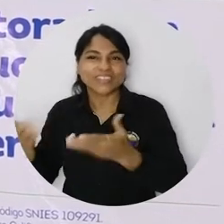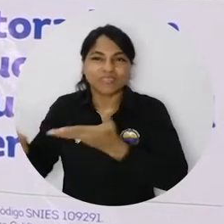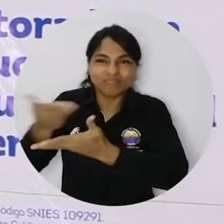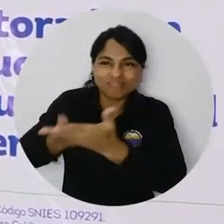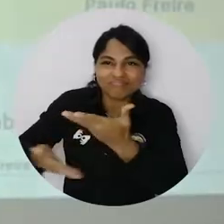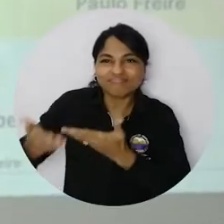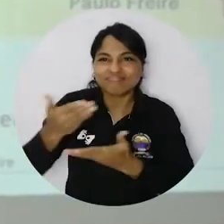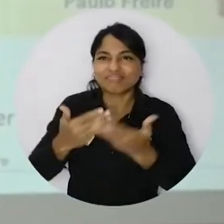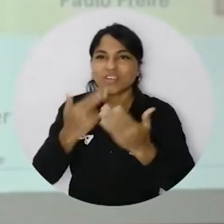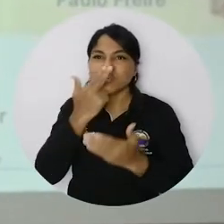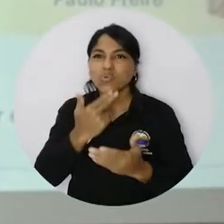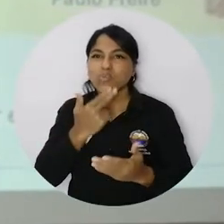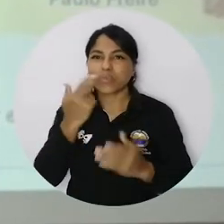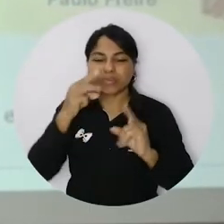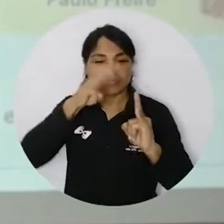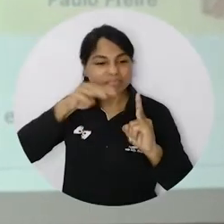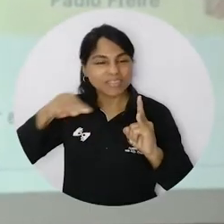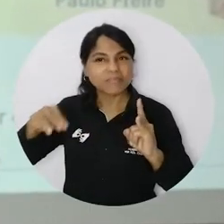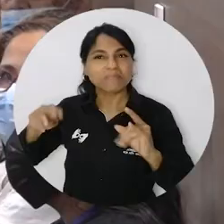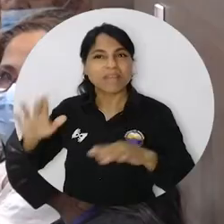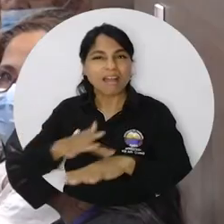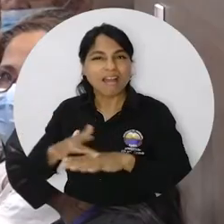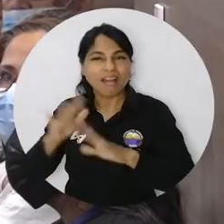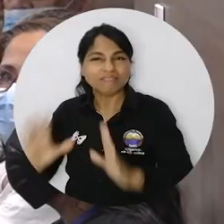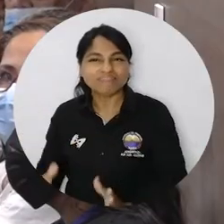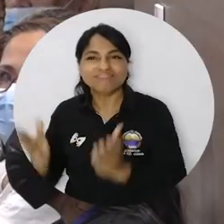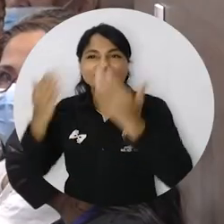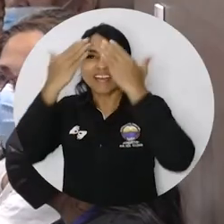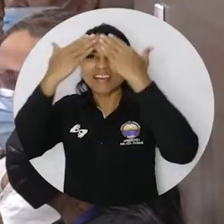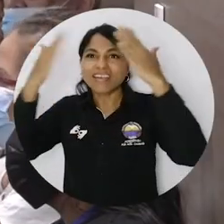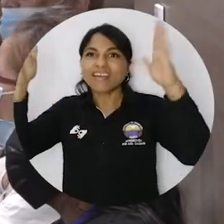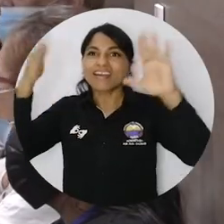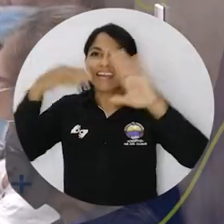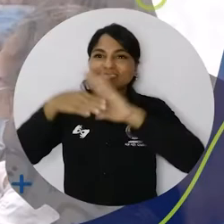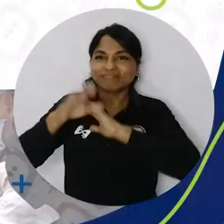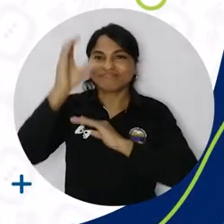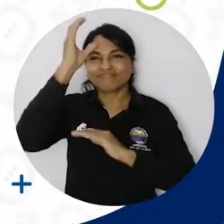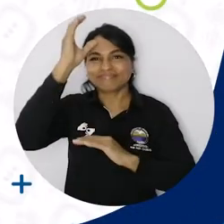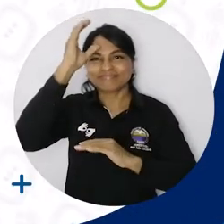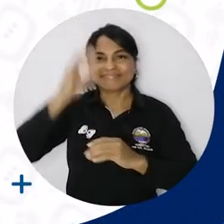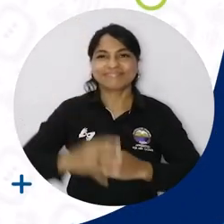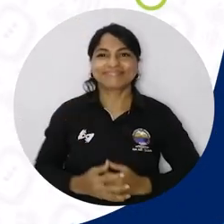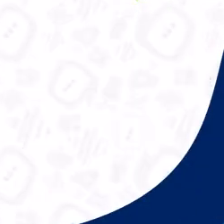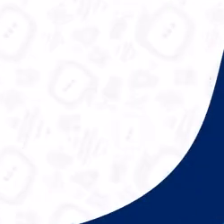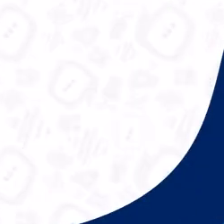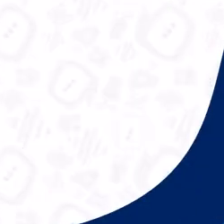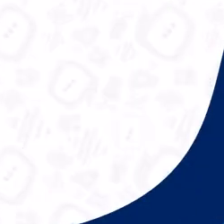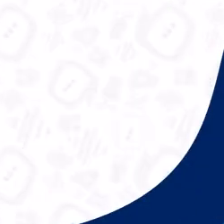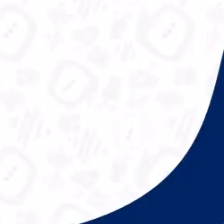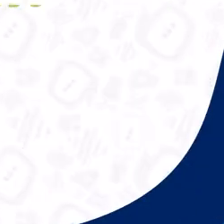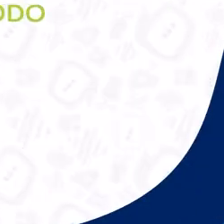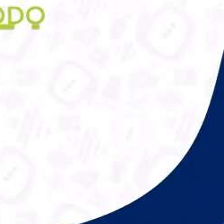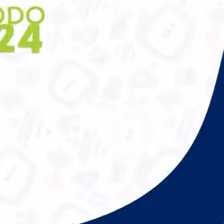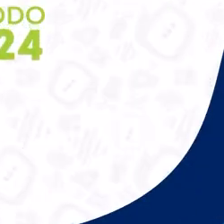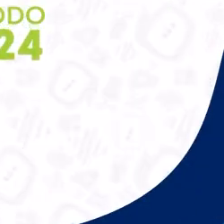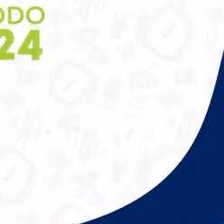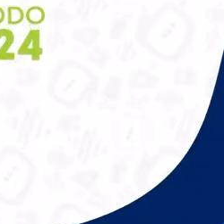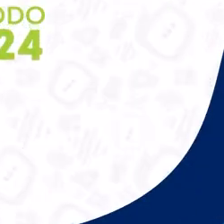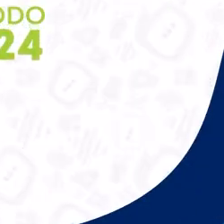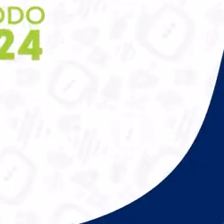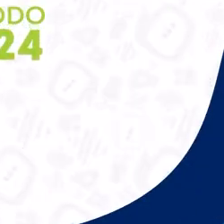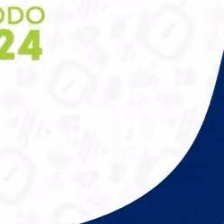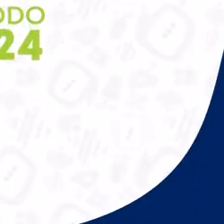cumpliendo con el compromiso de Unimagdalena de estimular la democratización y el acceso al conocimiento. Universidad del Magdalena.